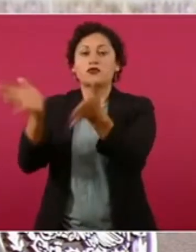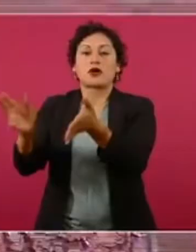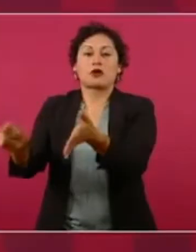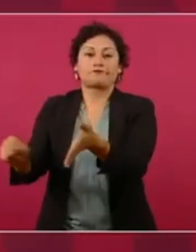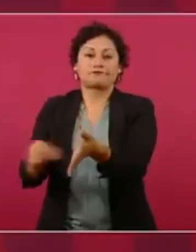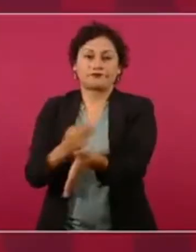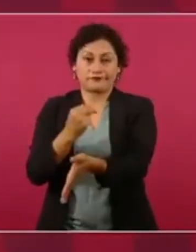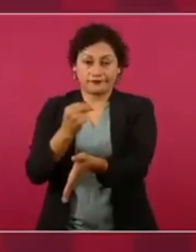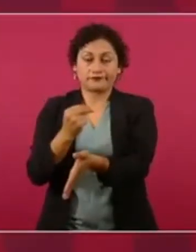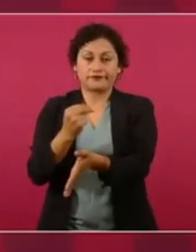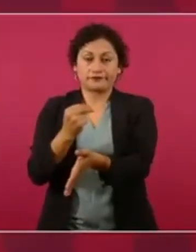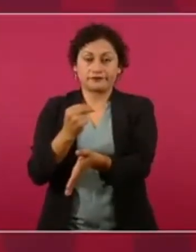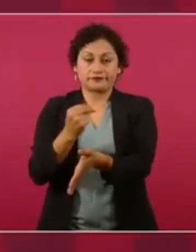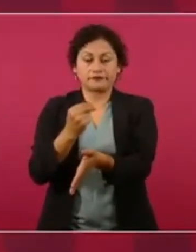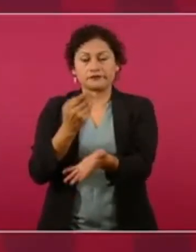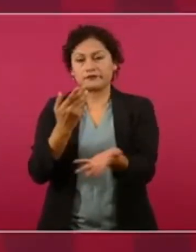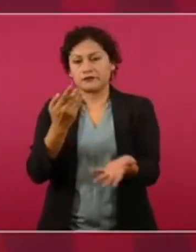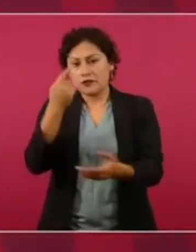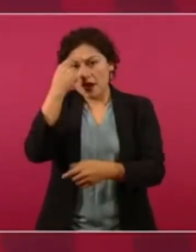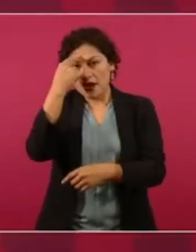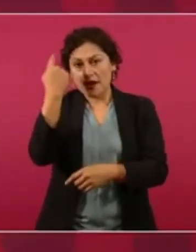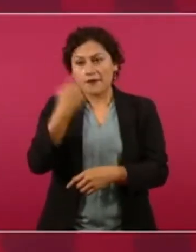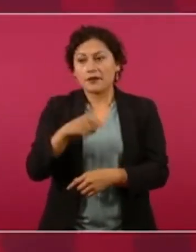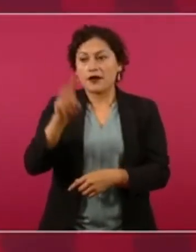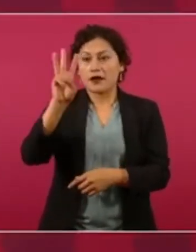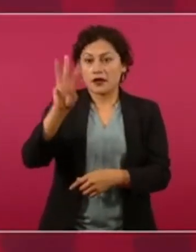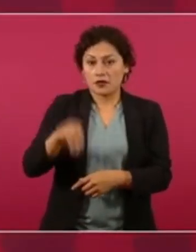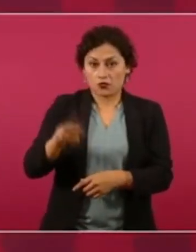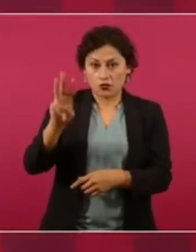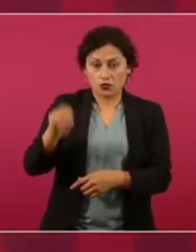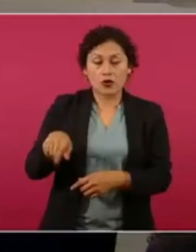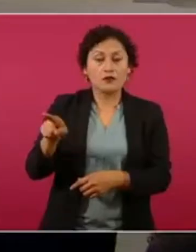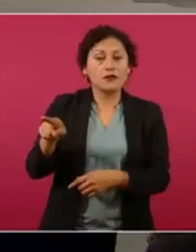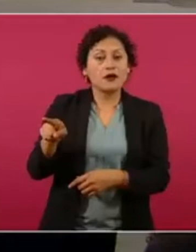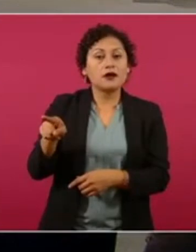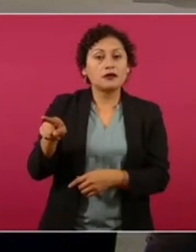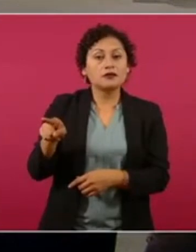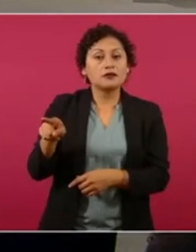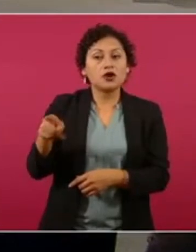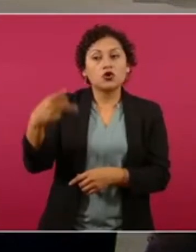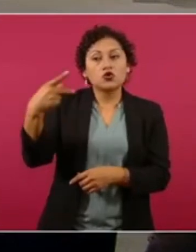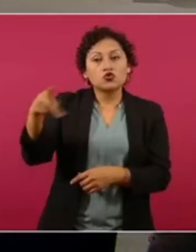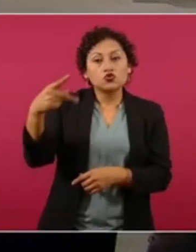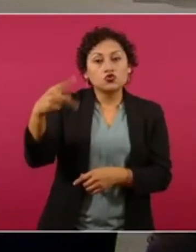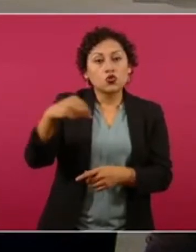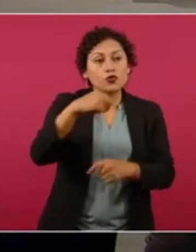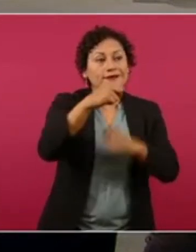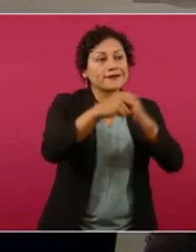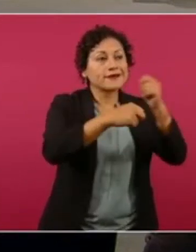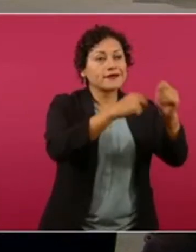ellos, a la entrada de todas sus tiendas,